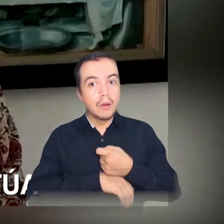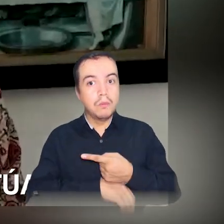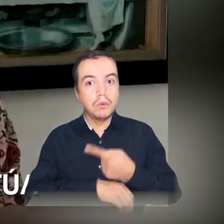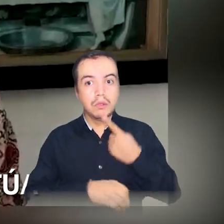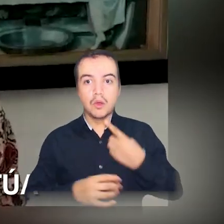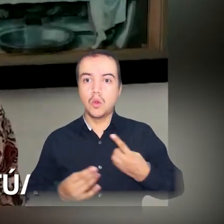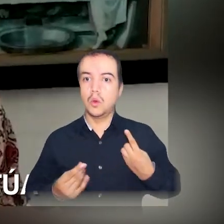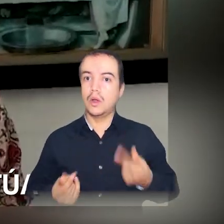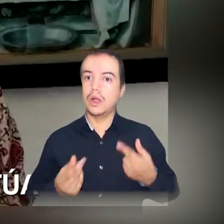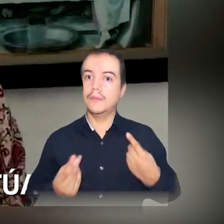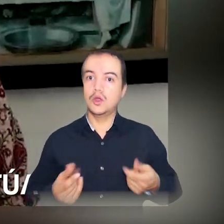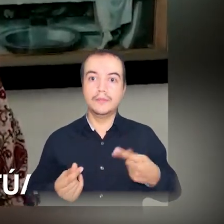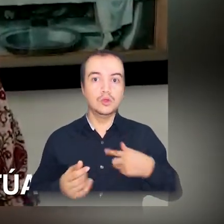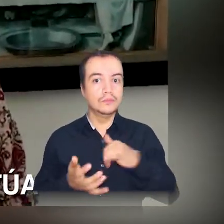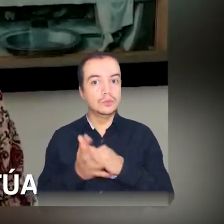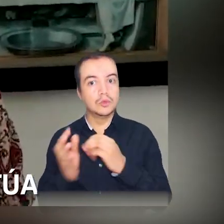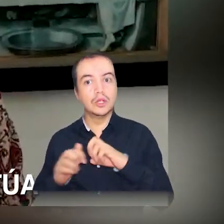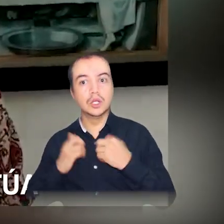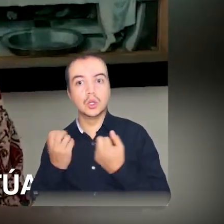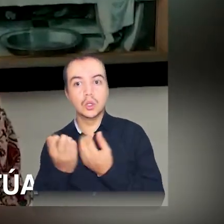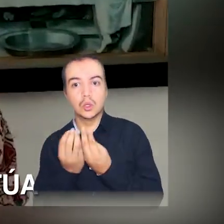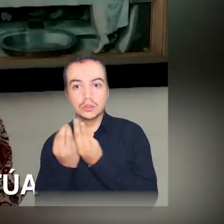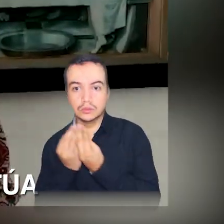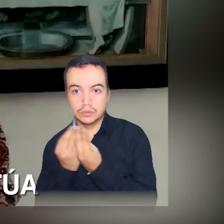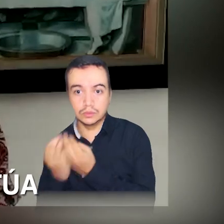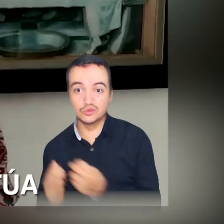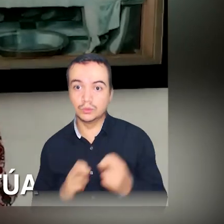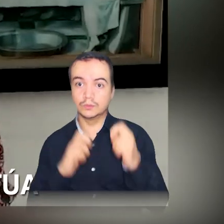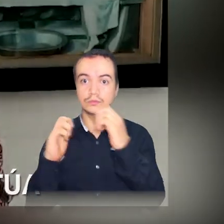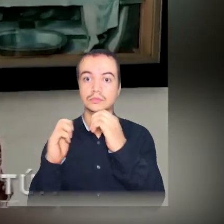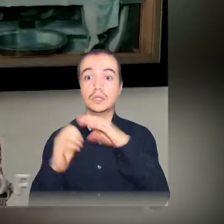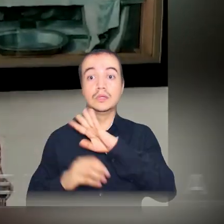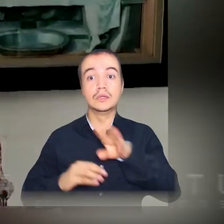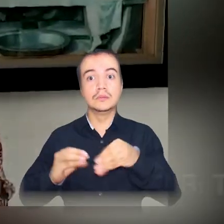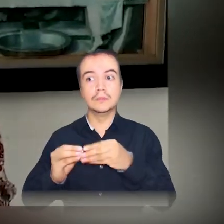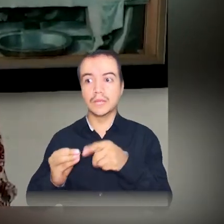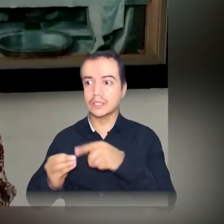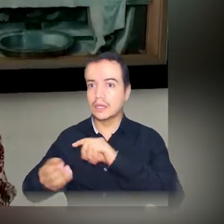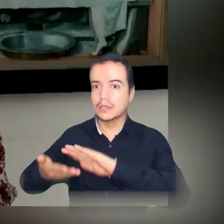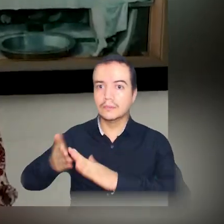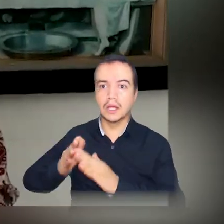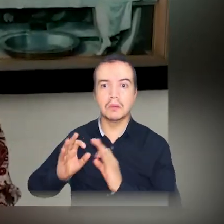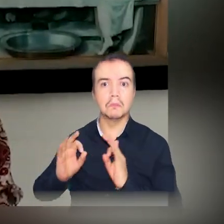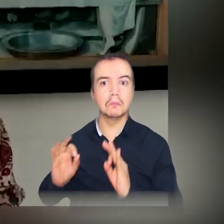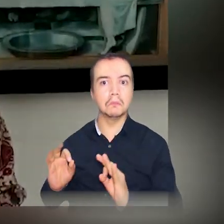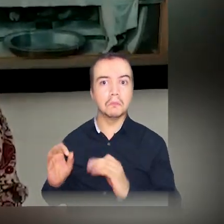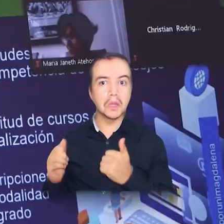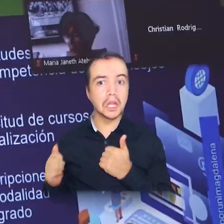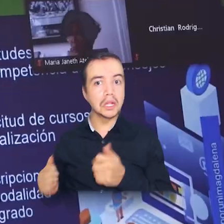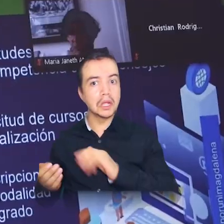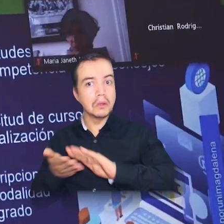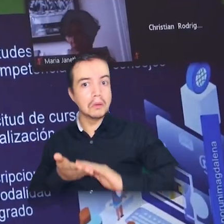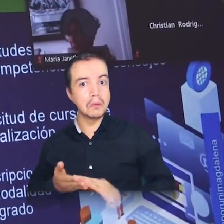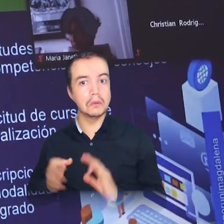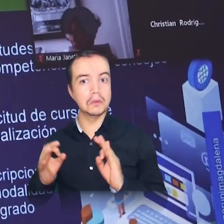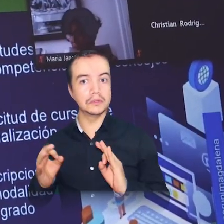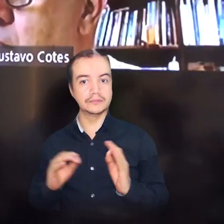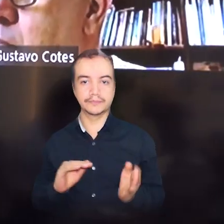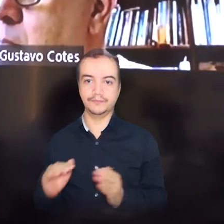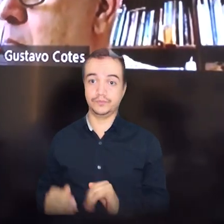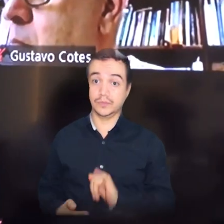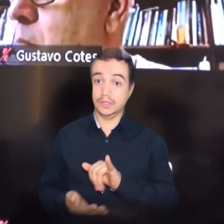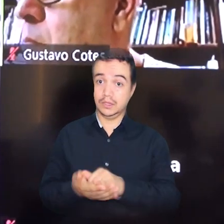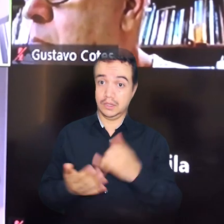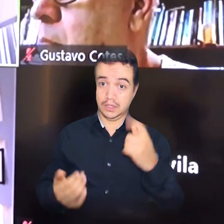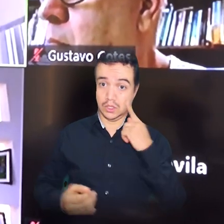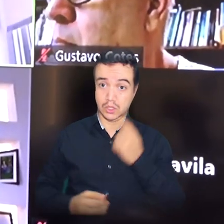con que se llevó a cabo este Consejo Superior, la asmonía y la paz que hubo en el transcurso del mismo. En el marco de esta medida,